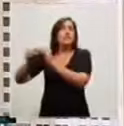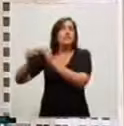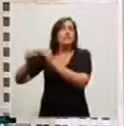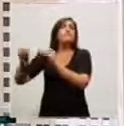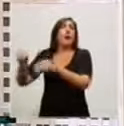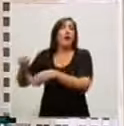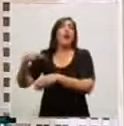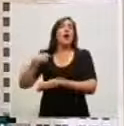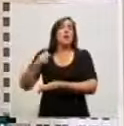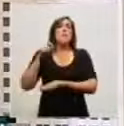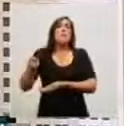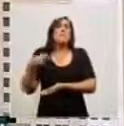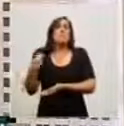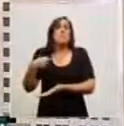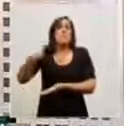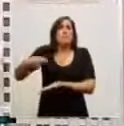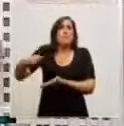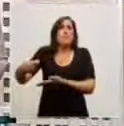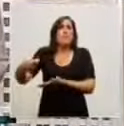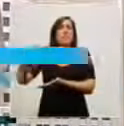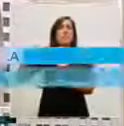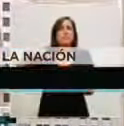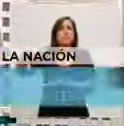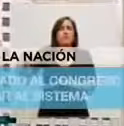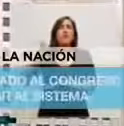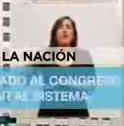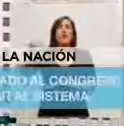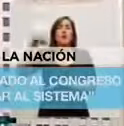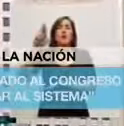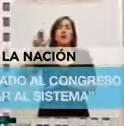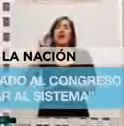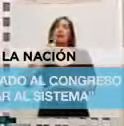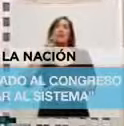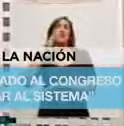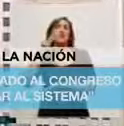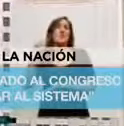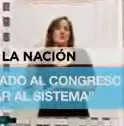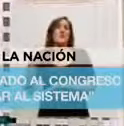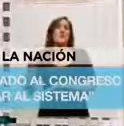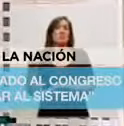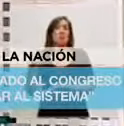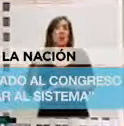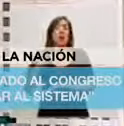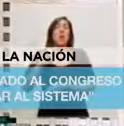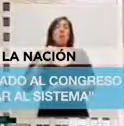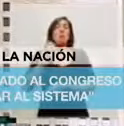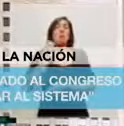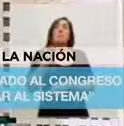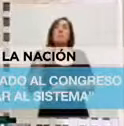la universalización del sistema previsional argentino. La primera moratoria